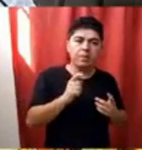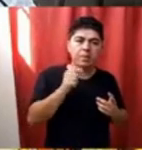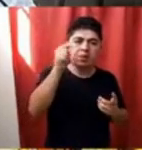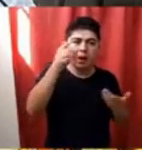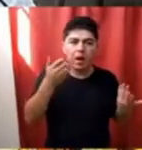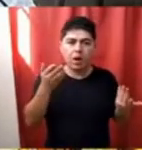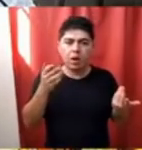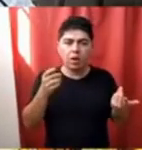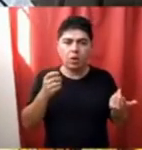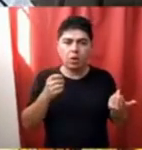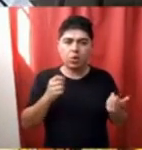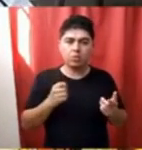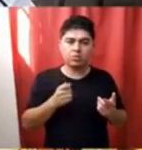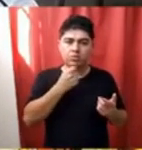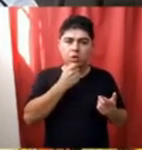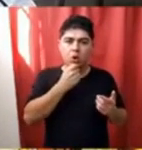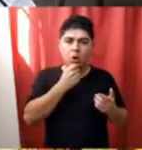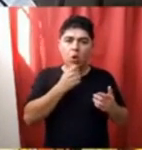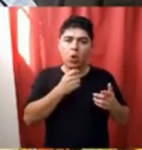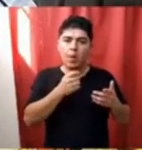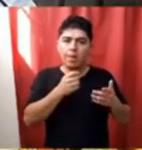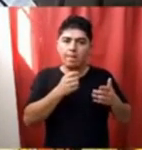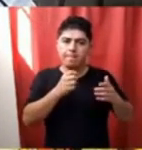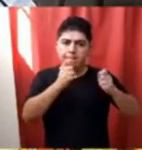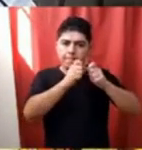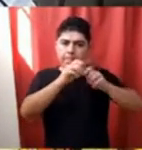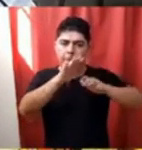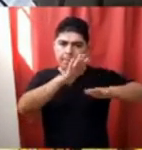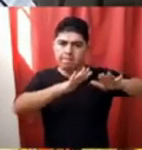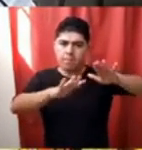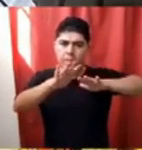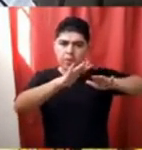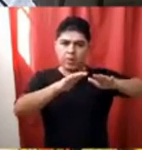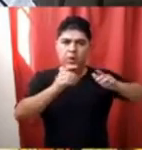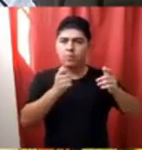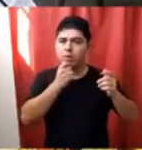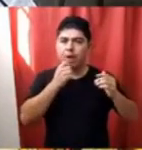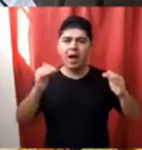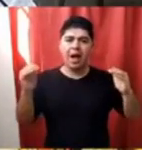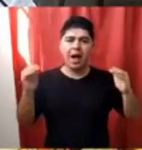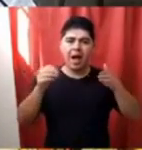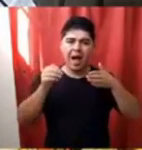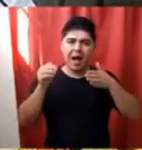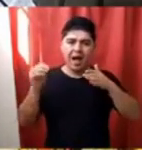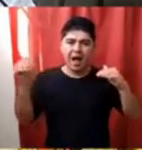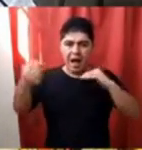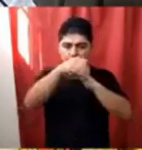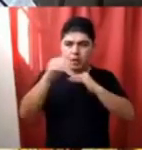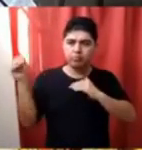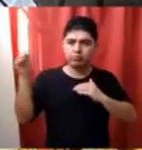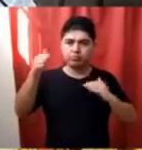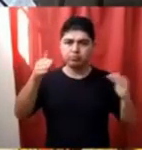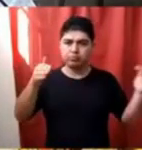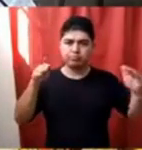primero y principal, con un mantenimiento de las distintas arterias que llegan al mismo, pero también no